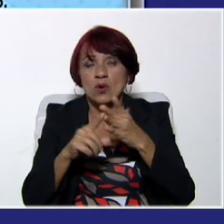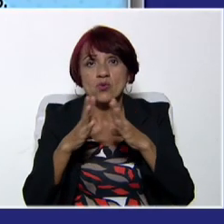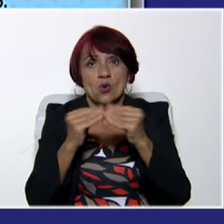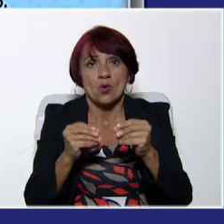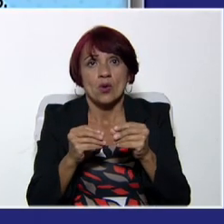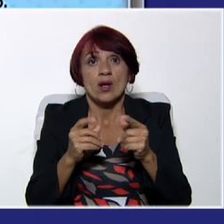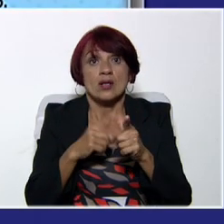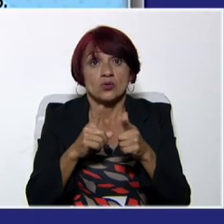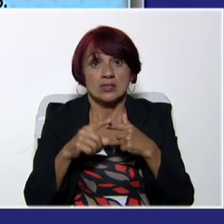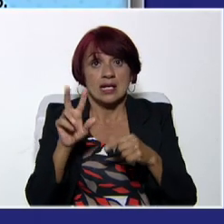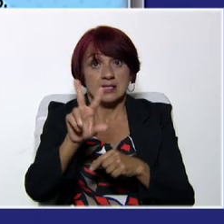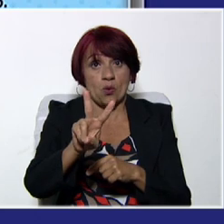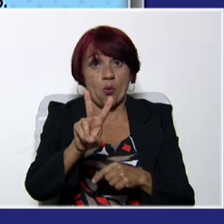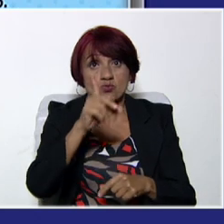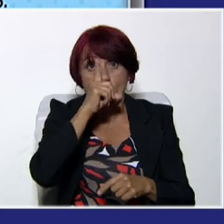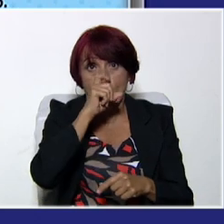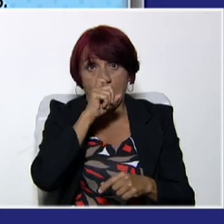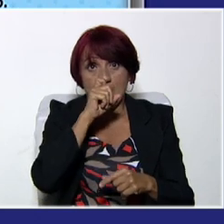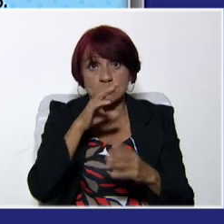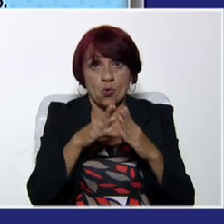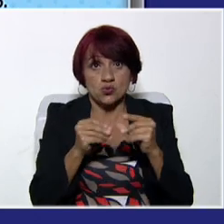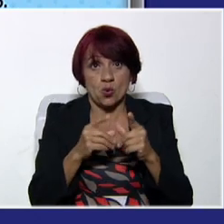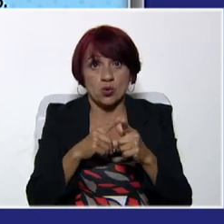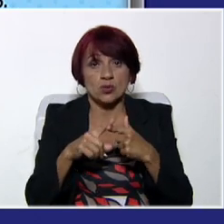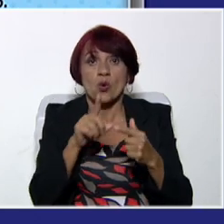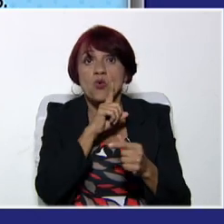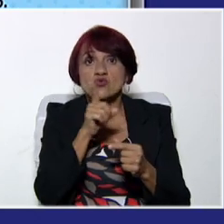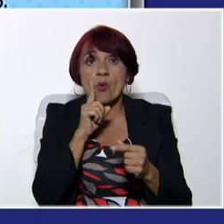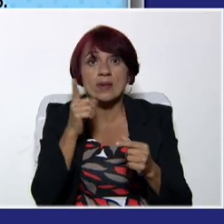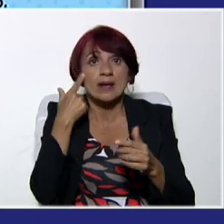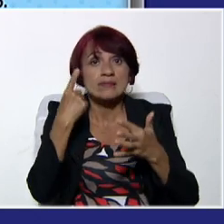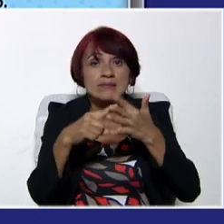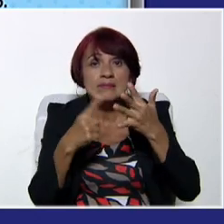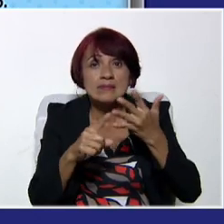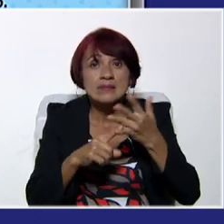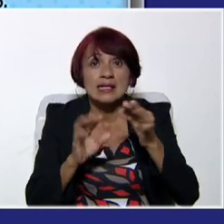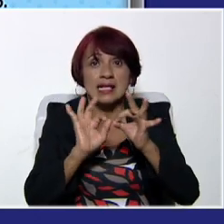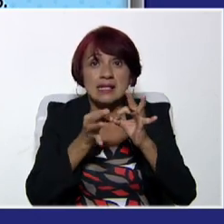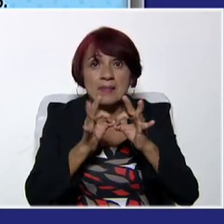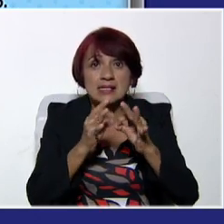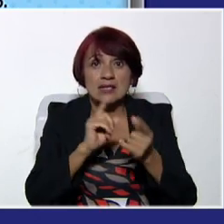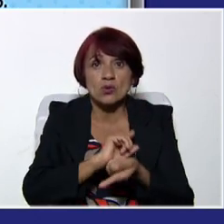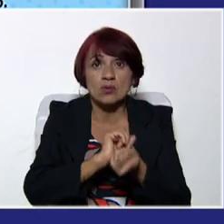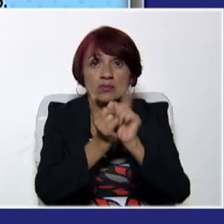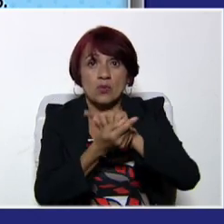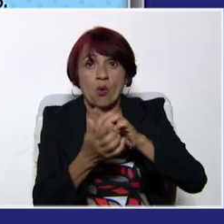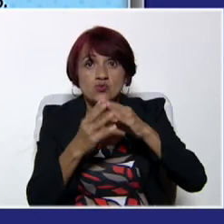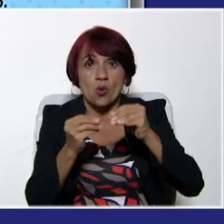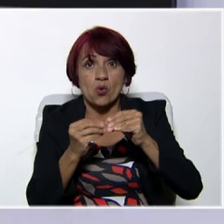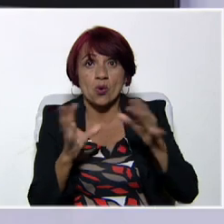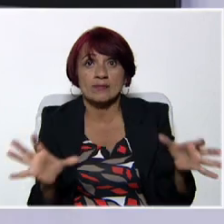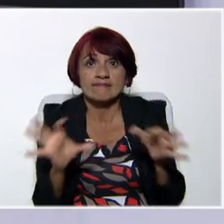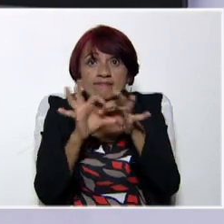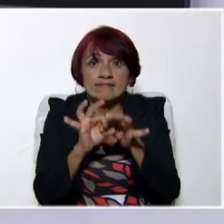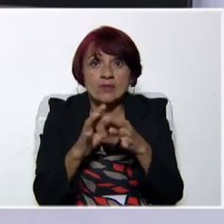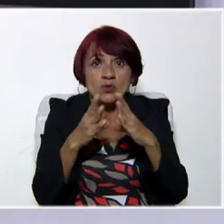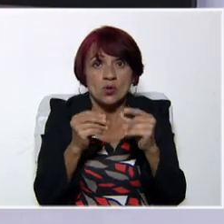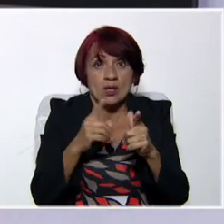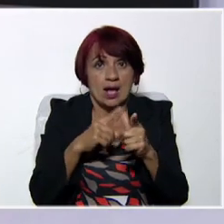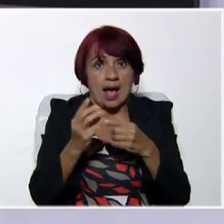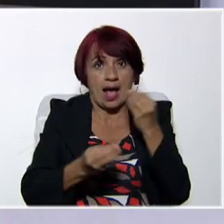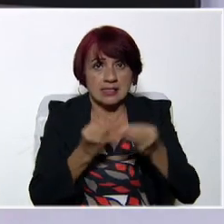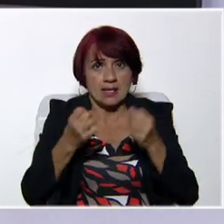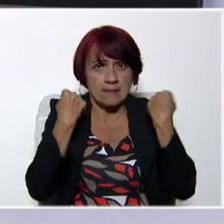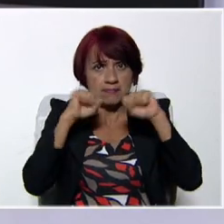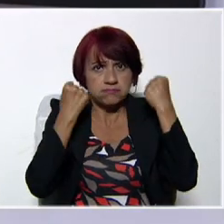año. Vamos a realizar un póster con los pronombres objetos y su respectiva traducción. Y vamos a irlos asociando. Podemos hacer algún tipo